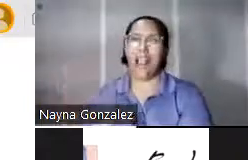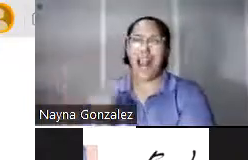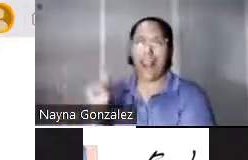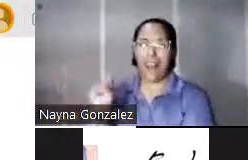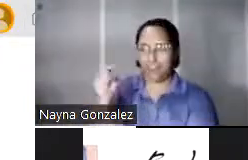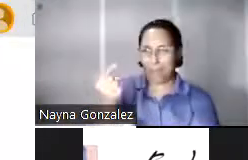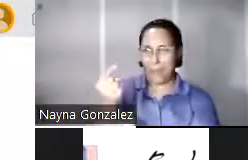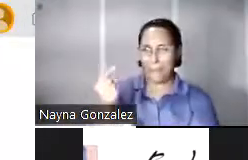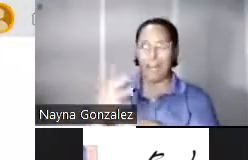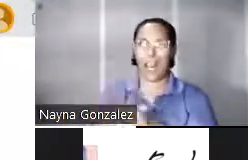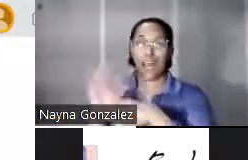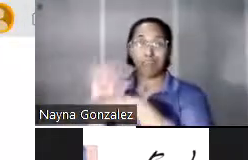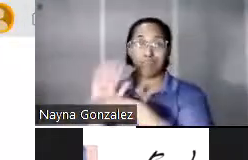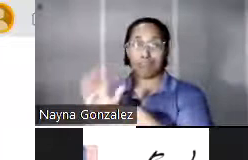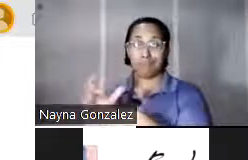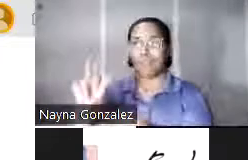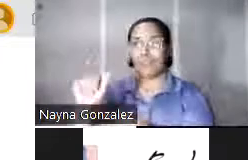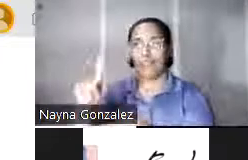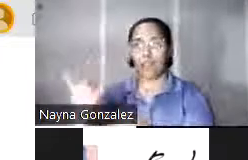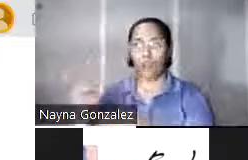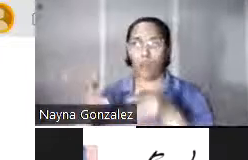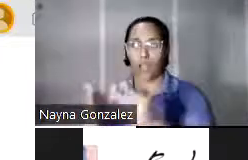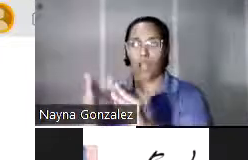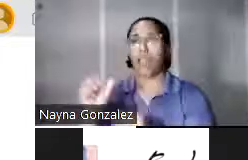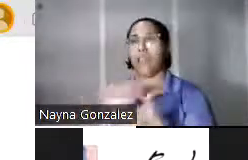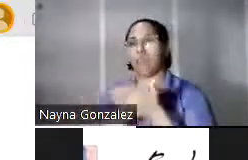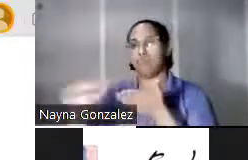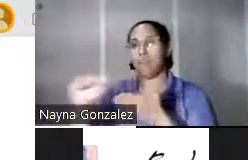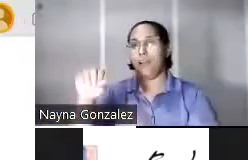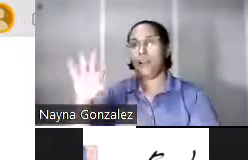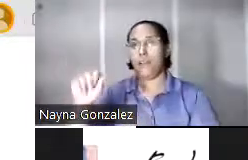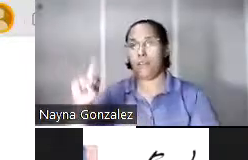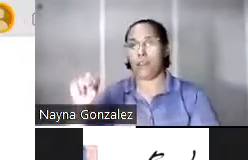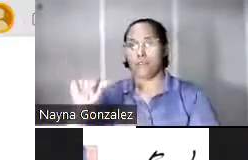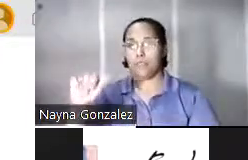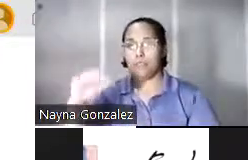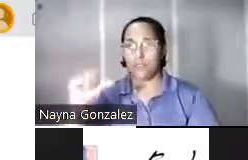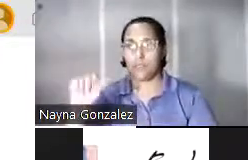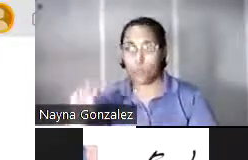el antiguo Cine Rialto de la calle San Francisco en el viejo San Juan, consistió de un acto musical.